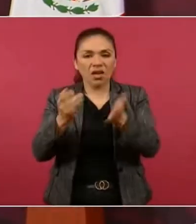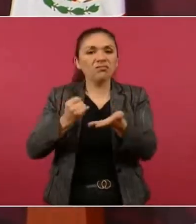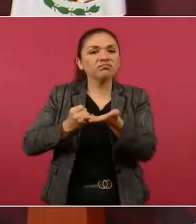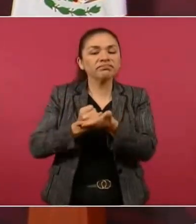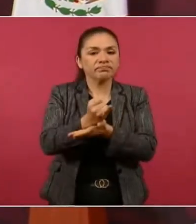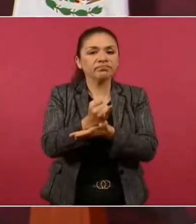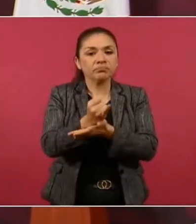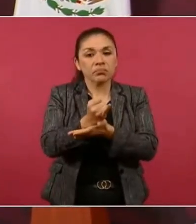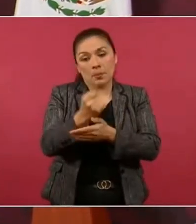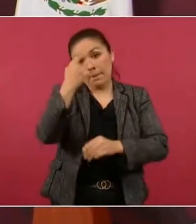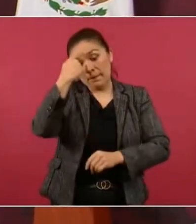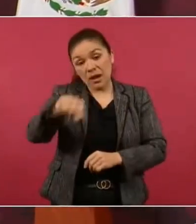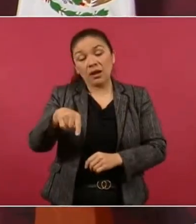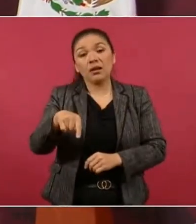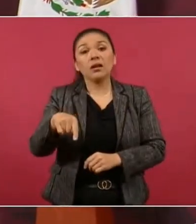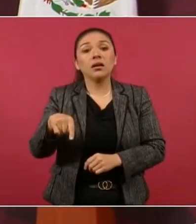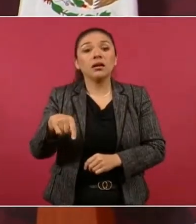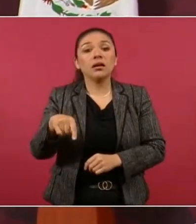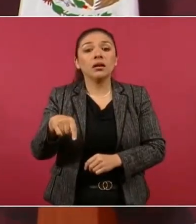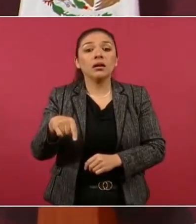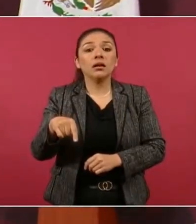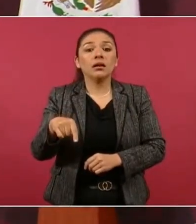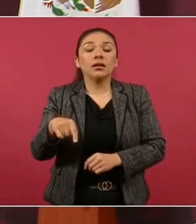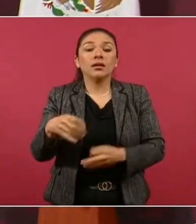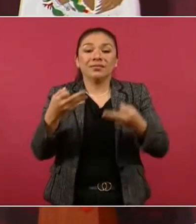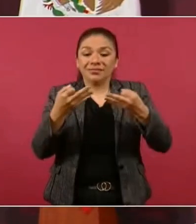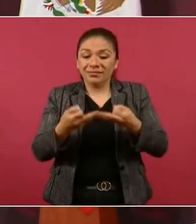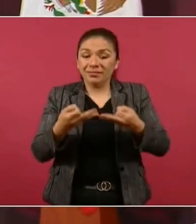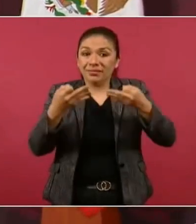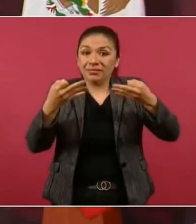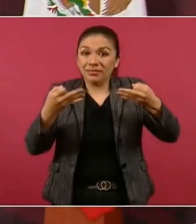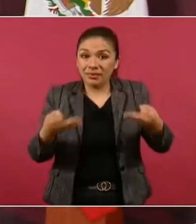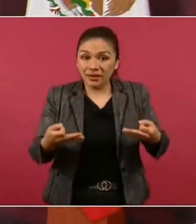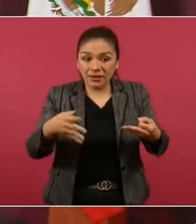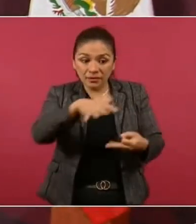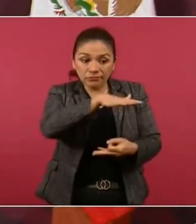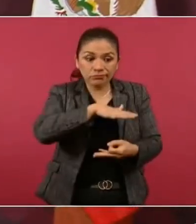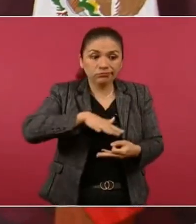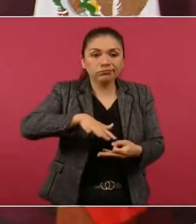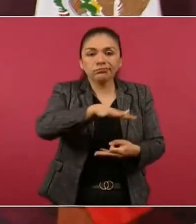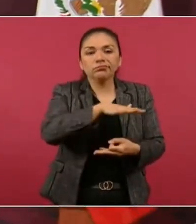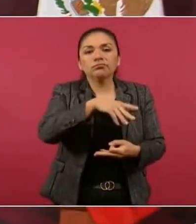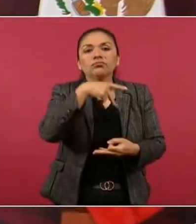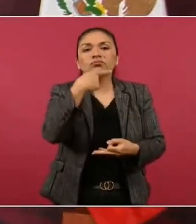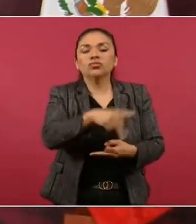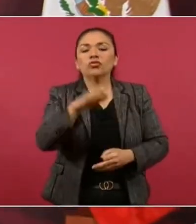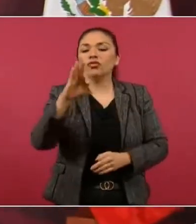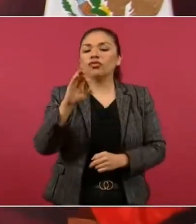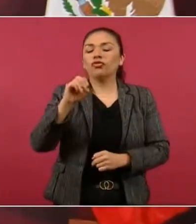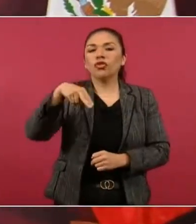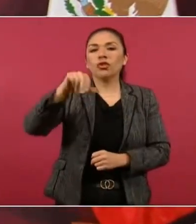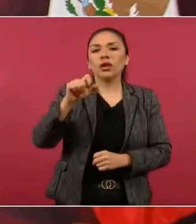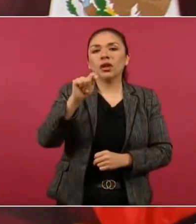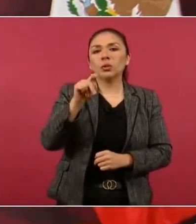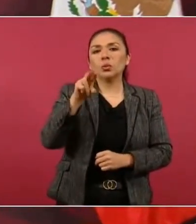destinar terrenos de Fonatur